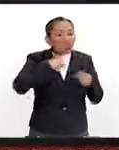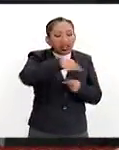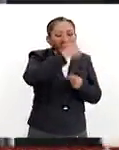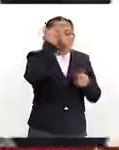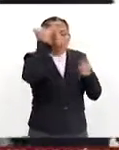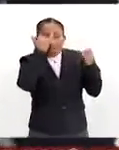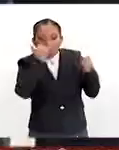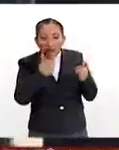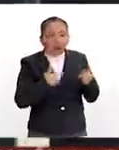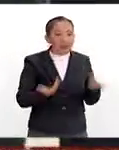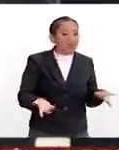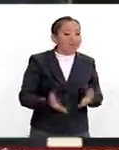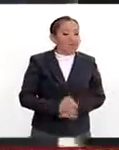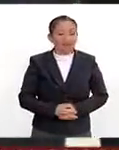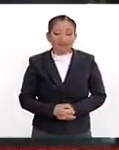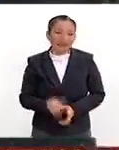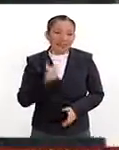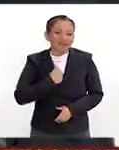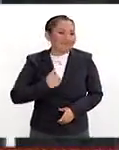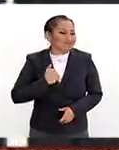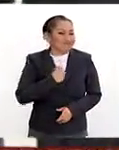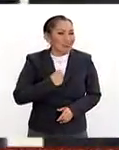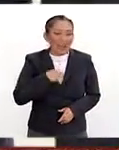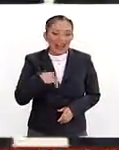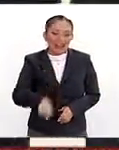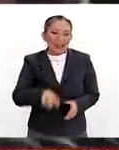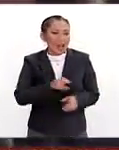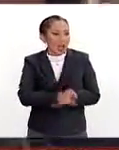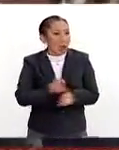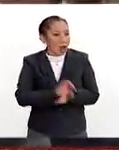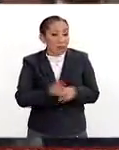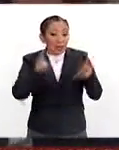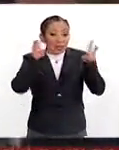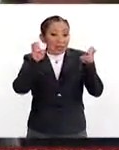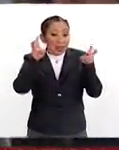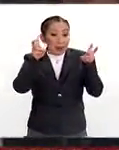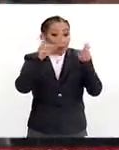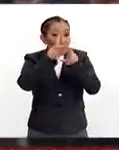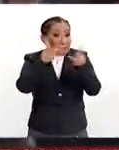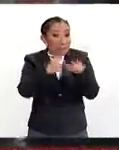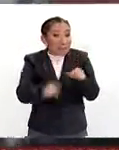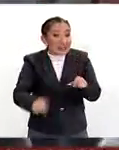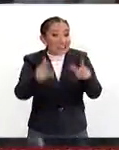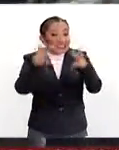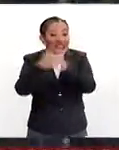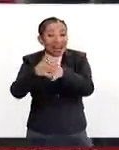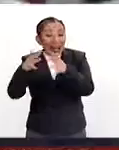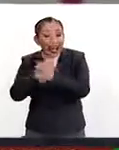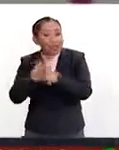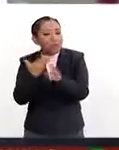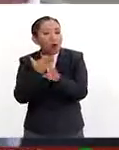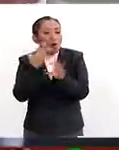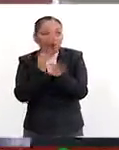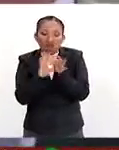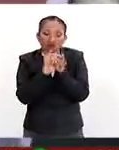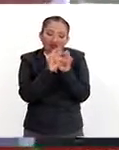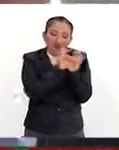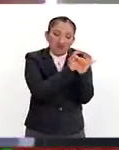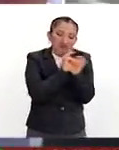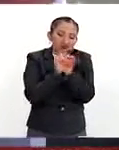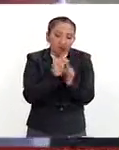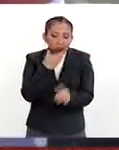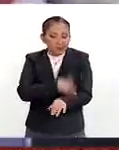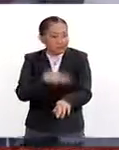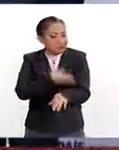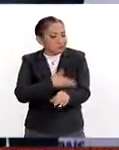-electoral en este momento. Desgraciadamente, en Colombia, el tema de paz y guerra está muy ligado a los